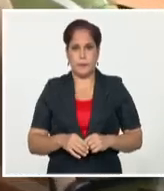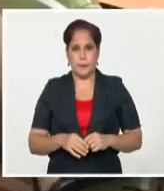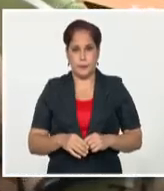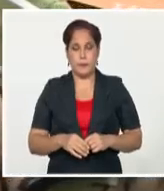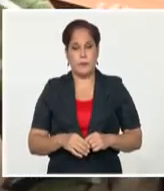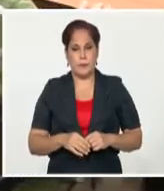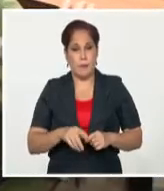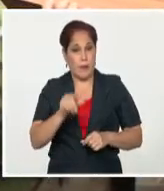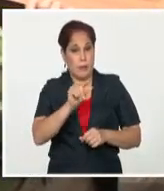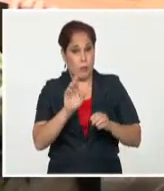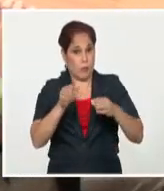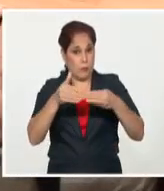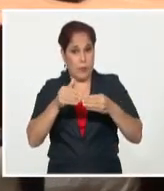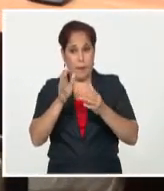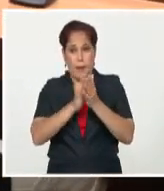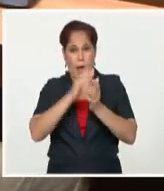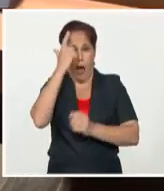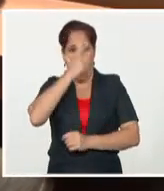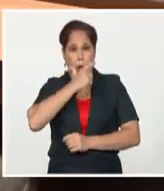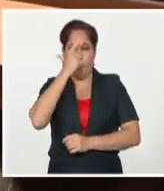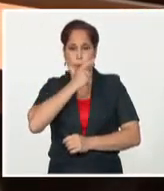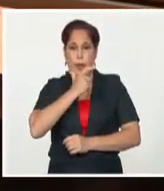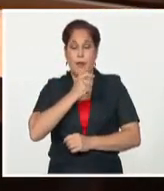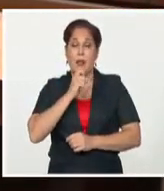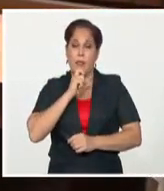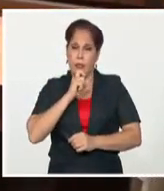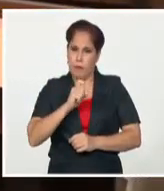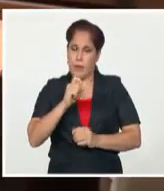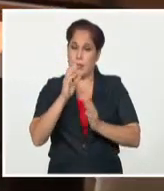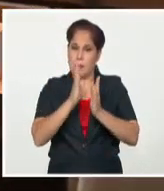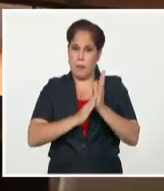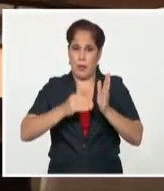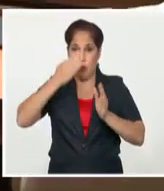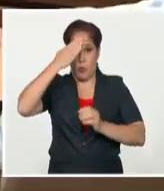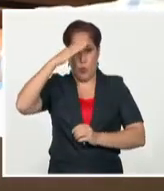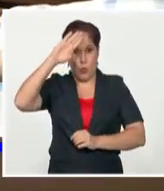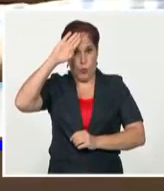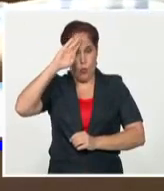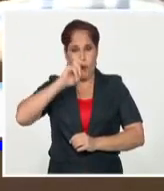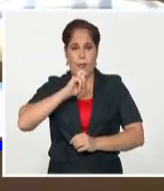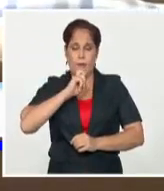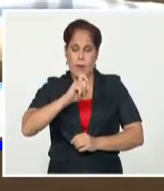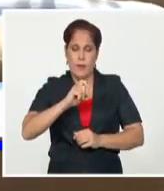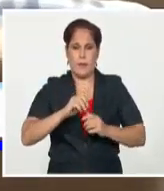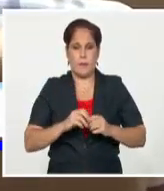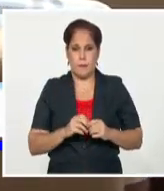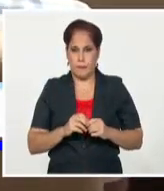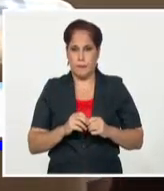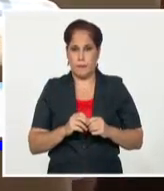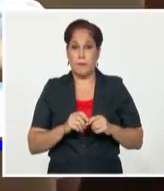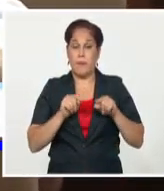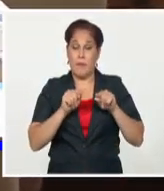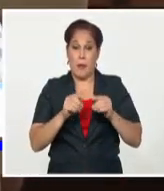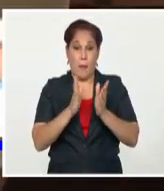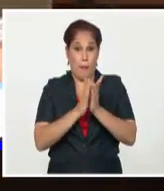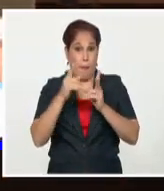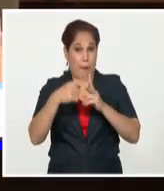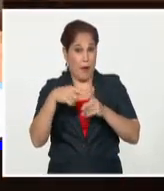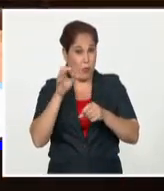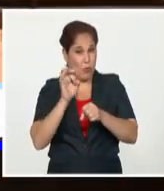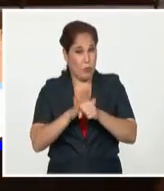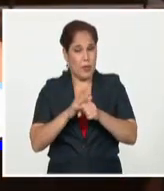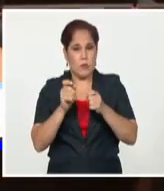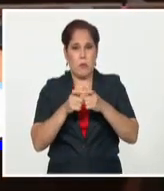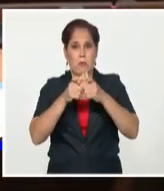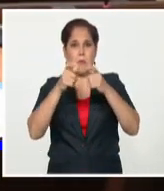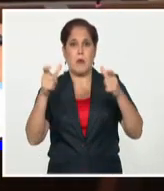El recién concluido mes de abril fue uno de los más difíciles para Cuba en el enfrentamiento a la pandemia de COVID-19 y mayo ha iniciado con altas